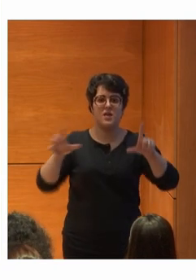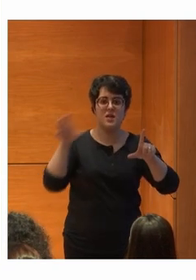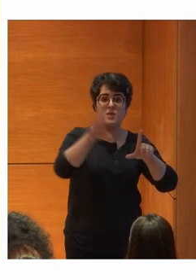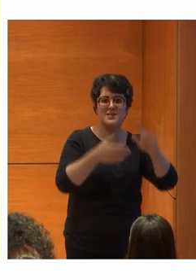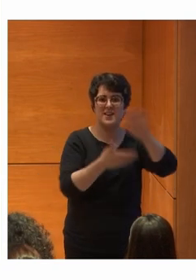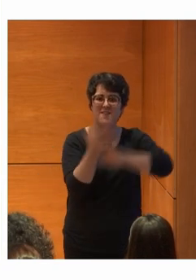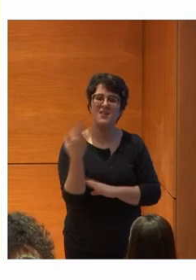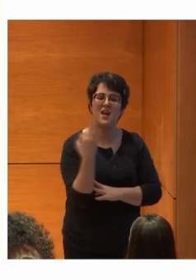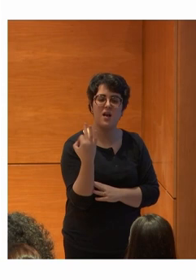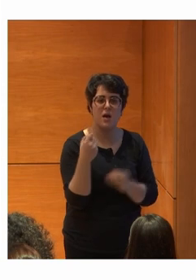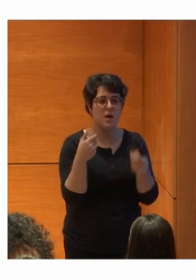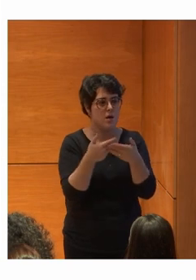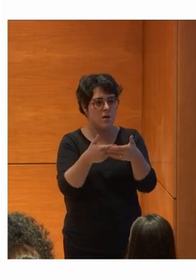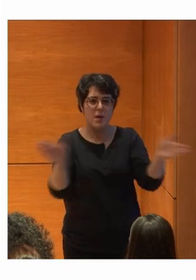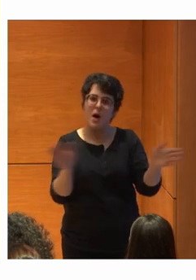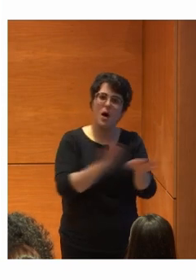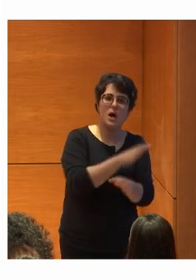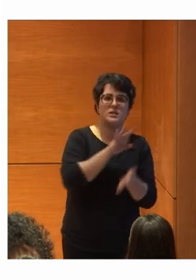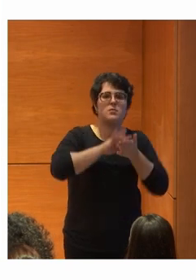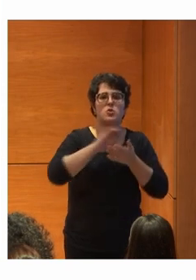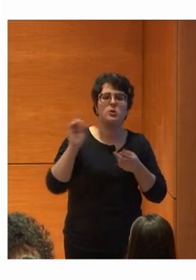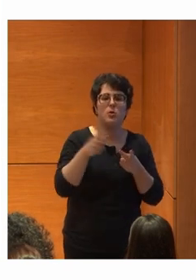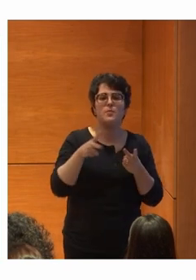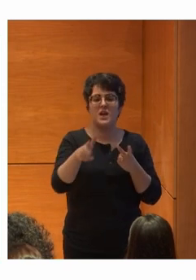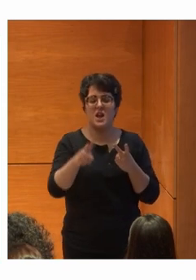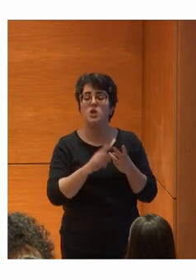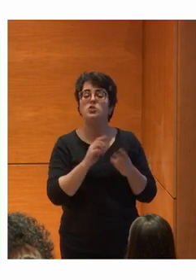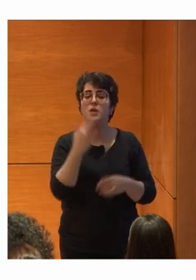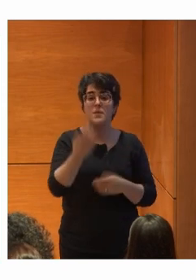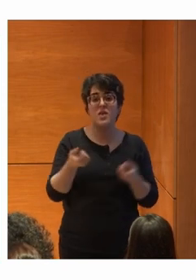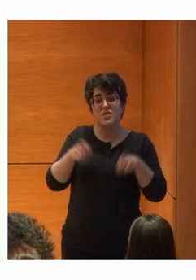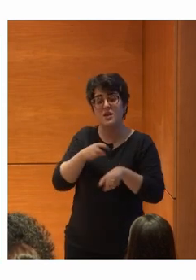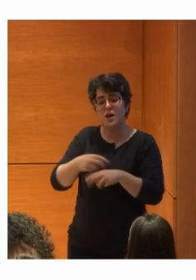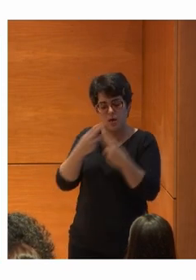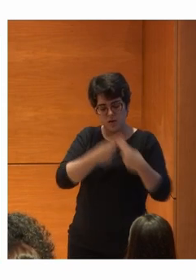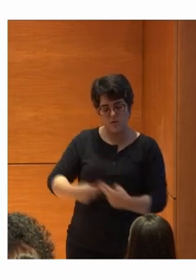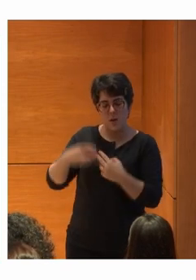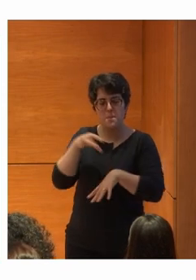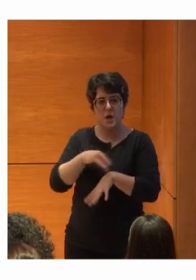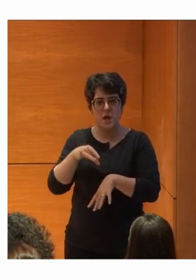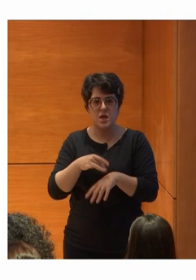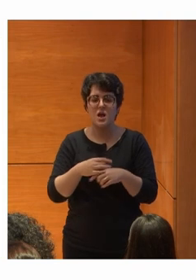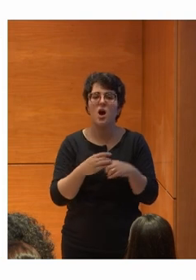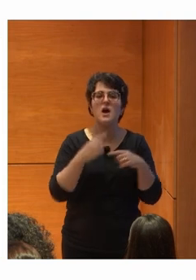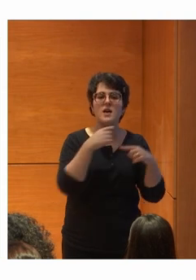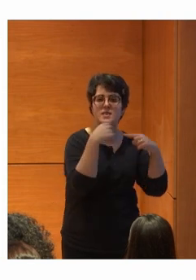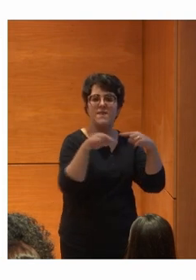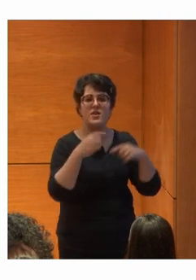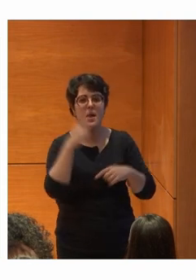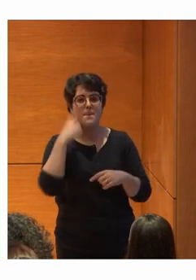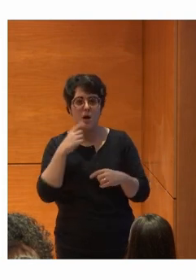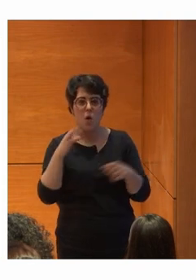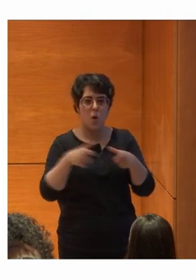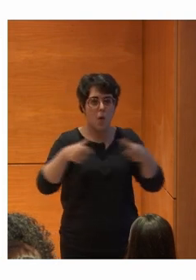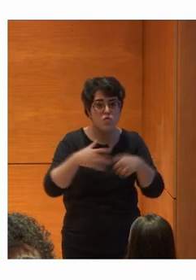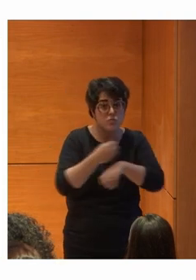apertura A todos los servicios Todos los derechos Pedir cita Para una revisión médica Realizar una transferencia En el banco O comprar un